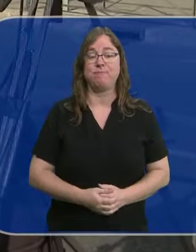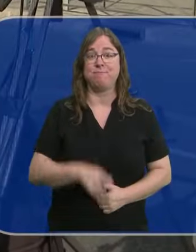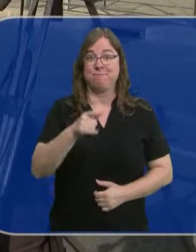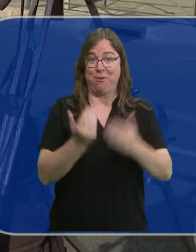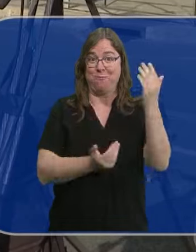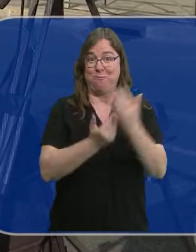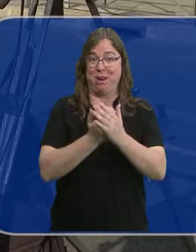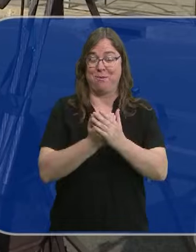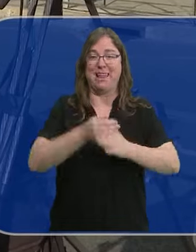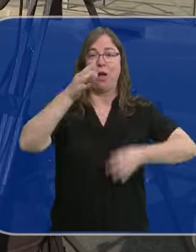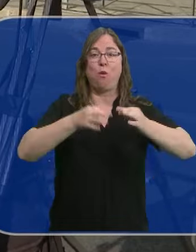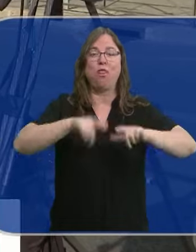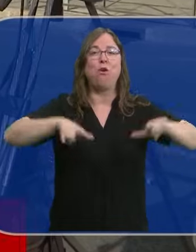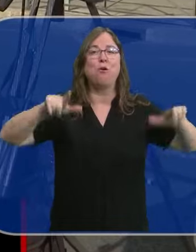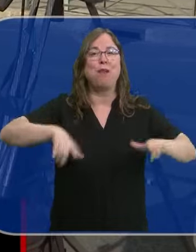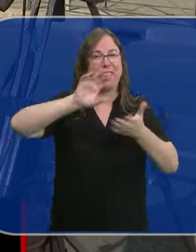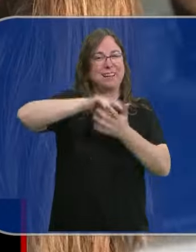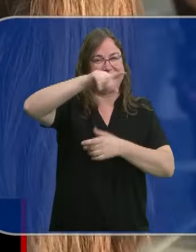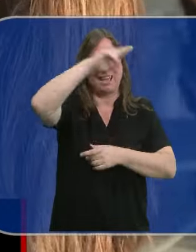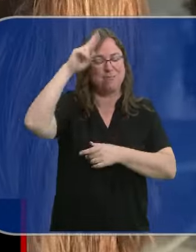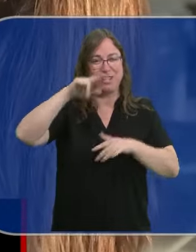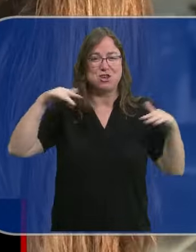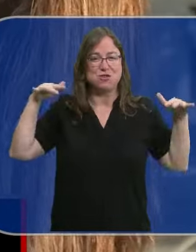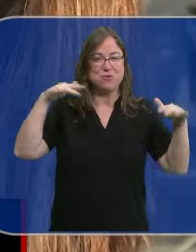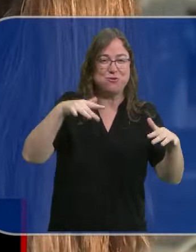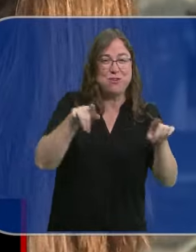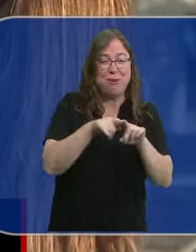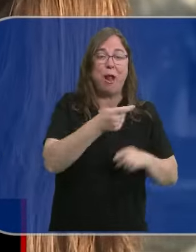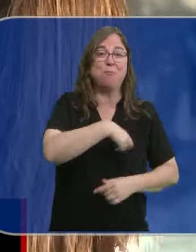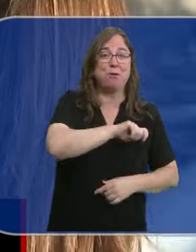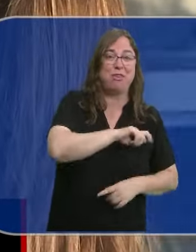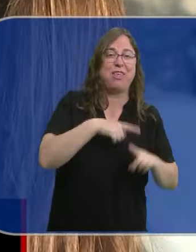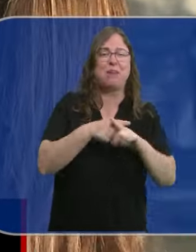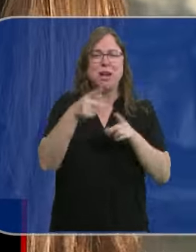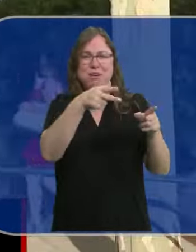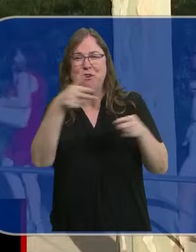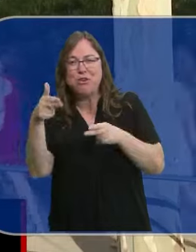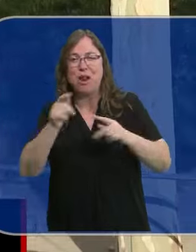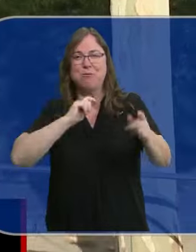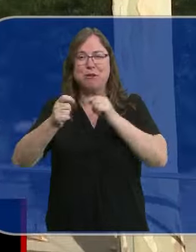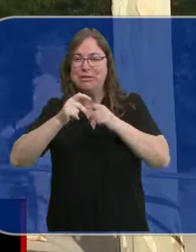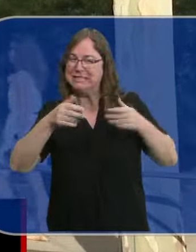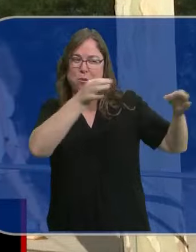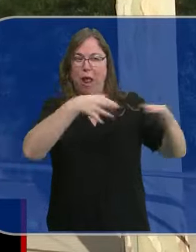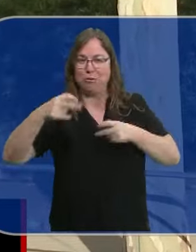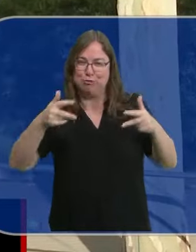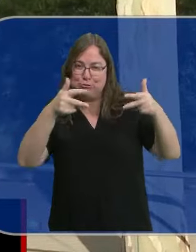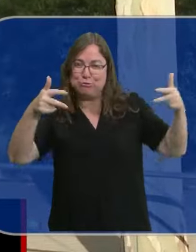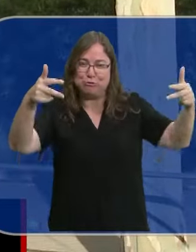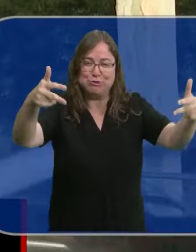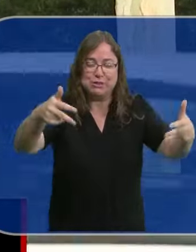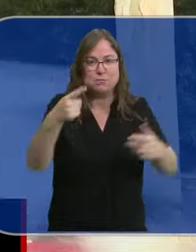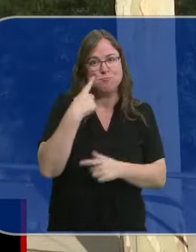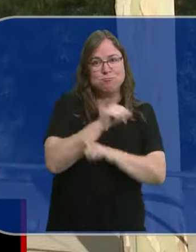Así han amanecido hoy los juzgados de Plaza Castilla en Madrid. Casi tantos efectivos policiales como fotógrafos, periodistas y cámaras de televisión.